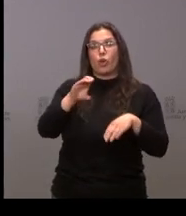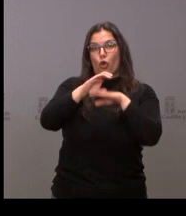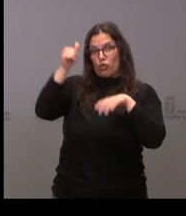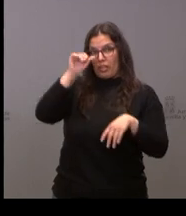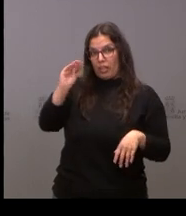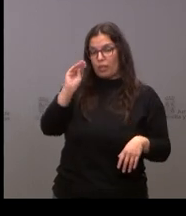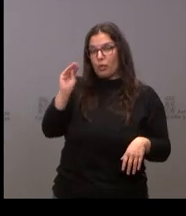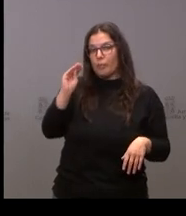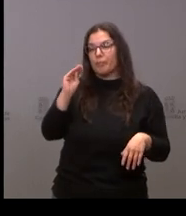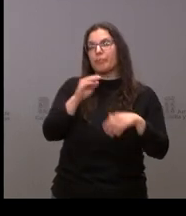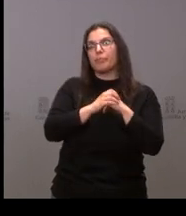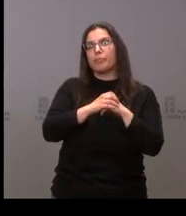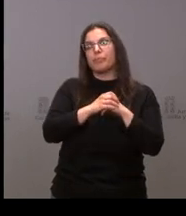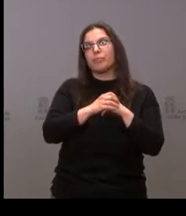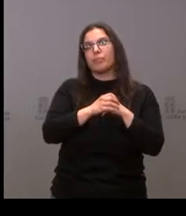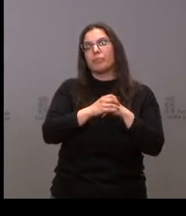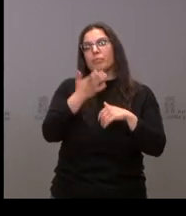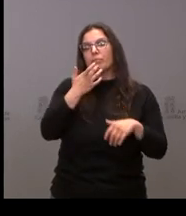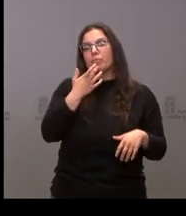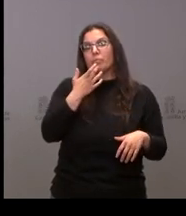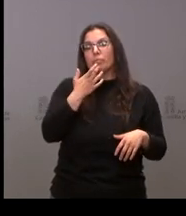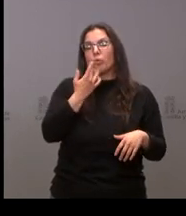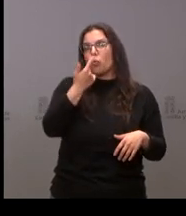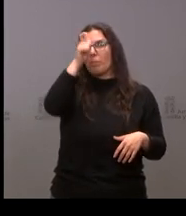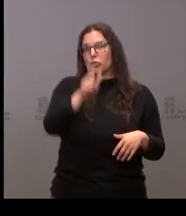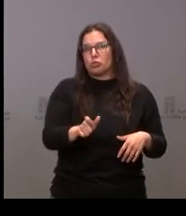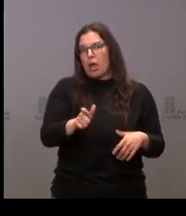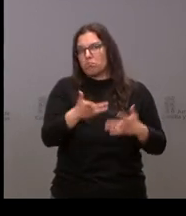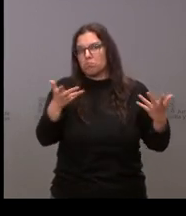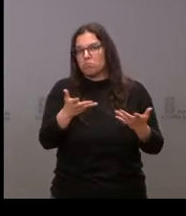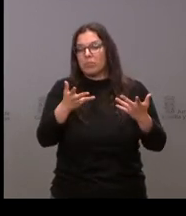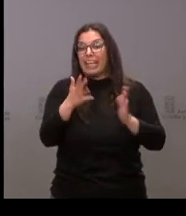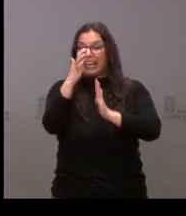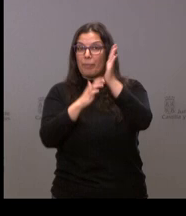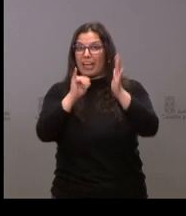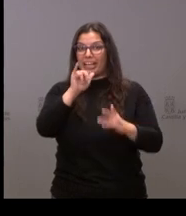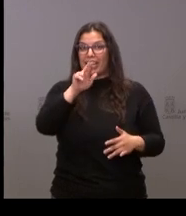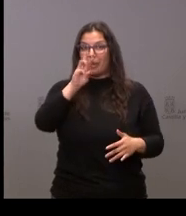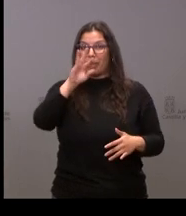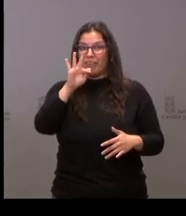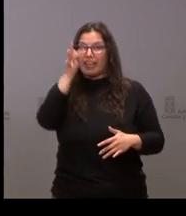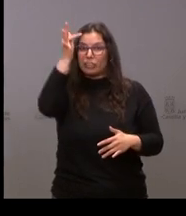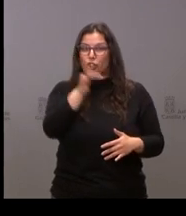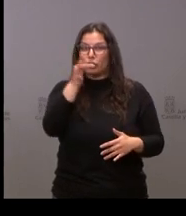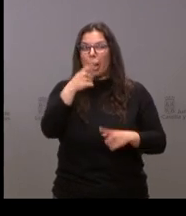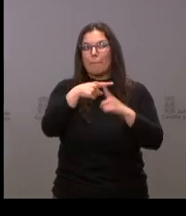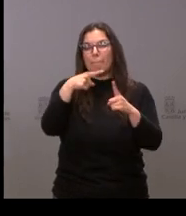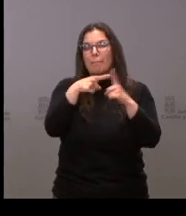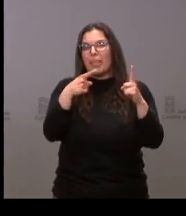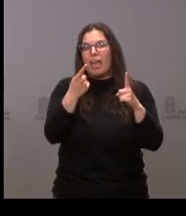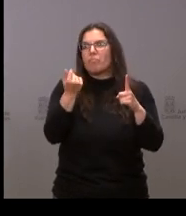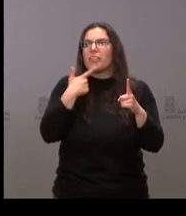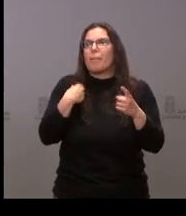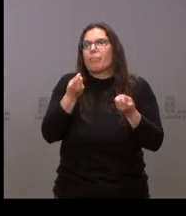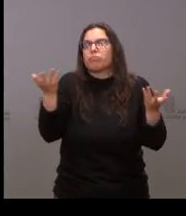¿cuánto puede suponer para un contribuyente esta rebaja del IRPF? no sé si una media o yo que sé